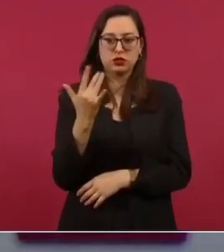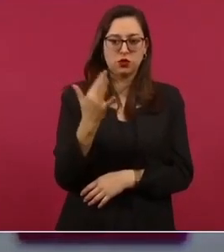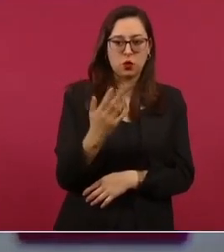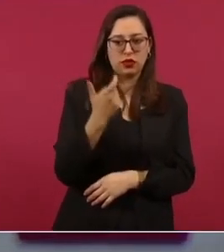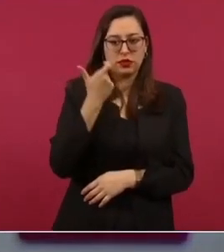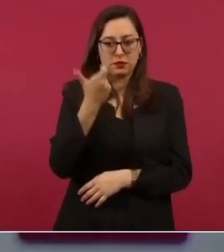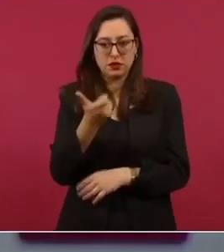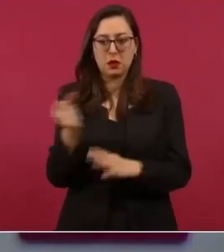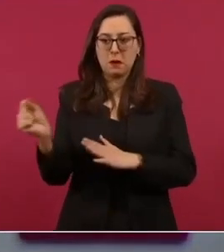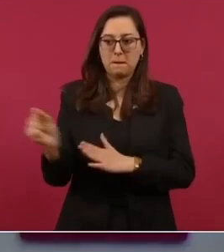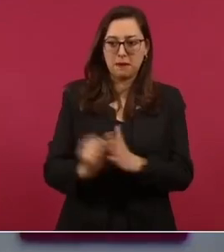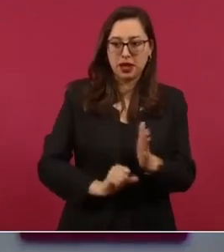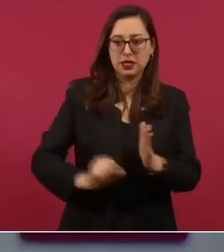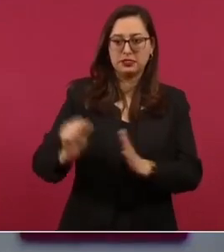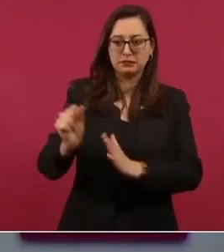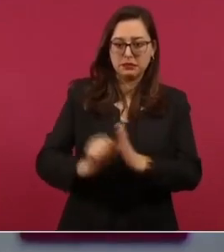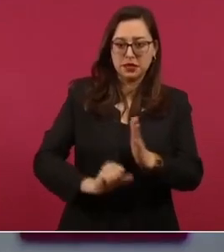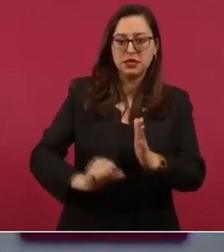mensuales